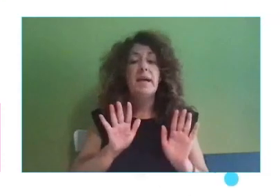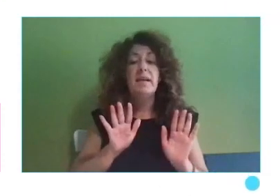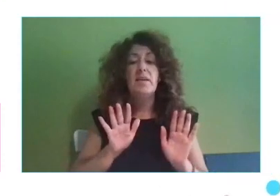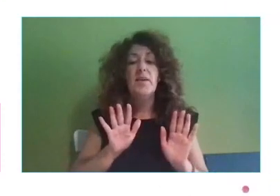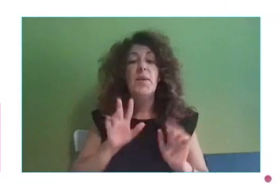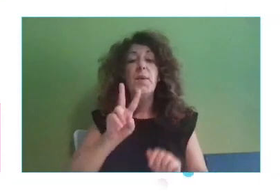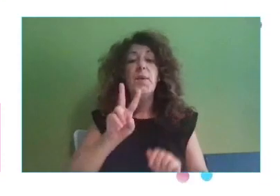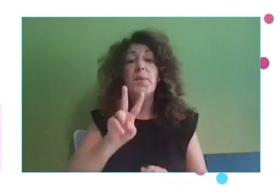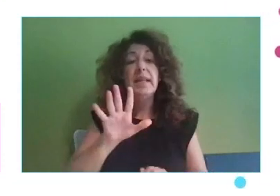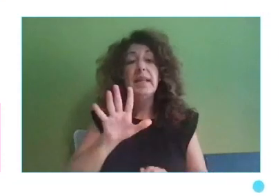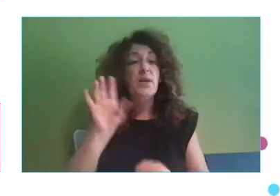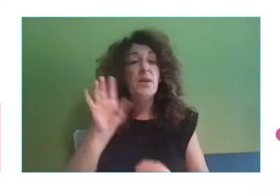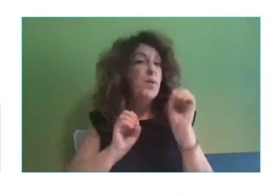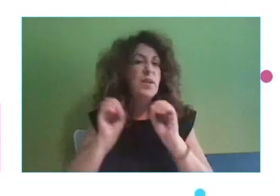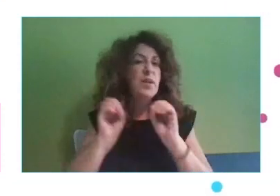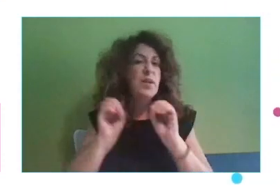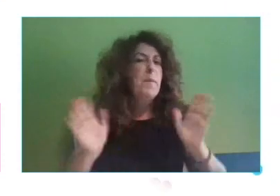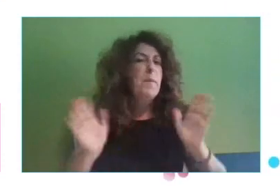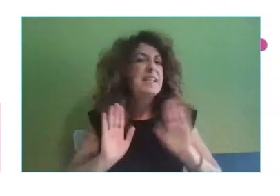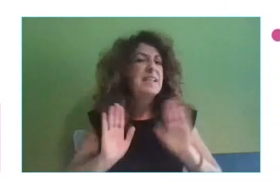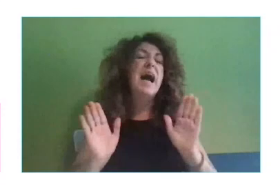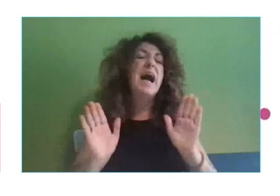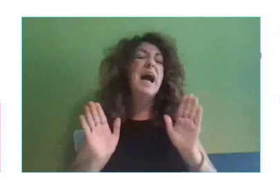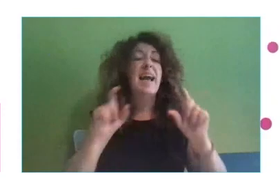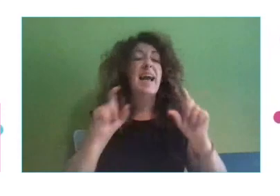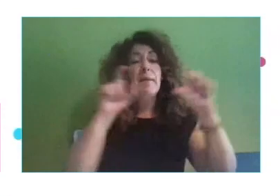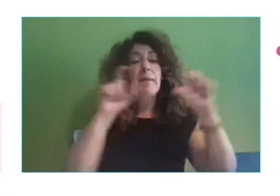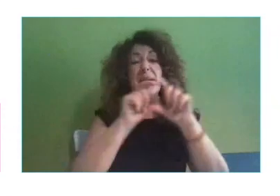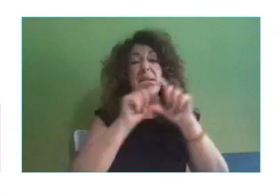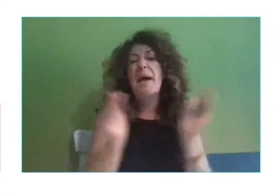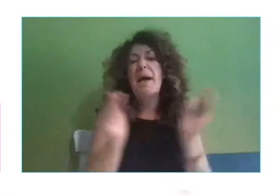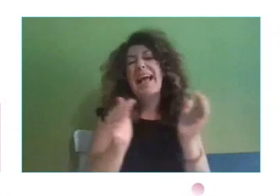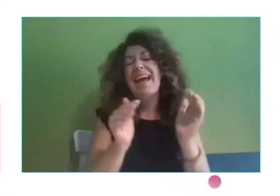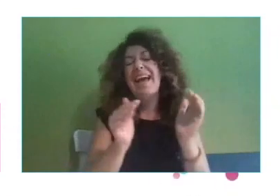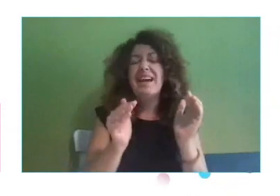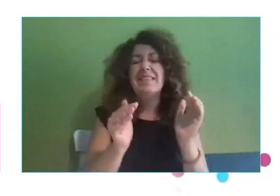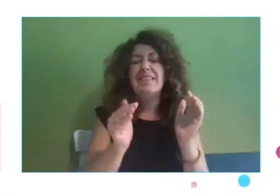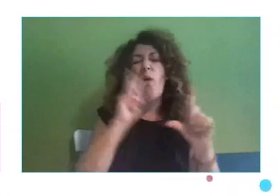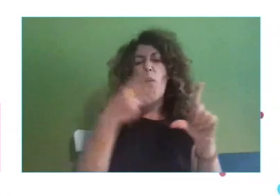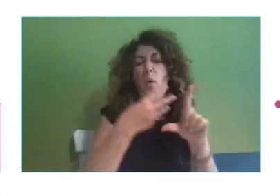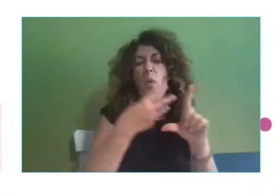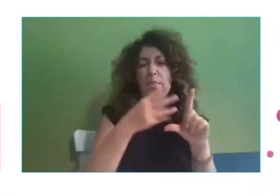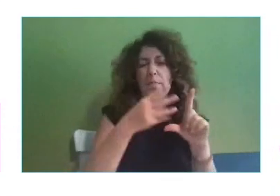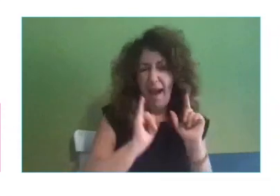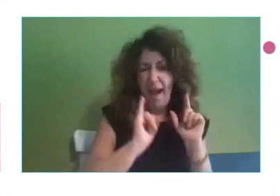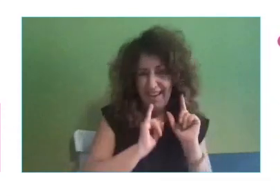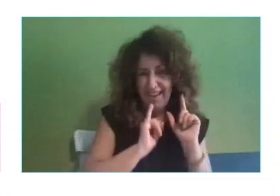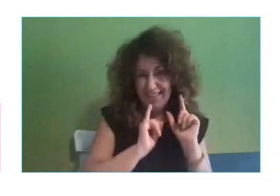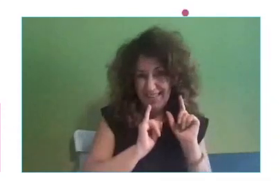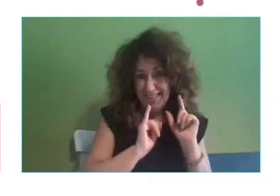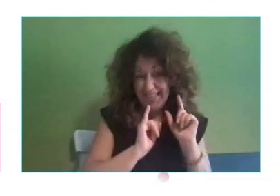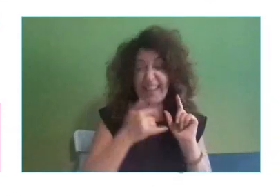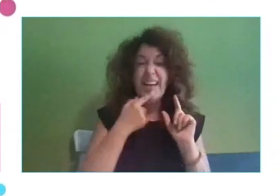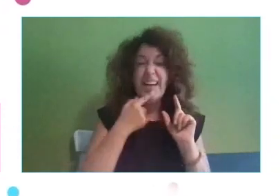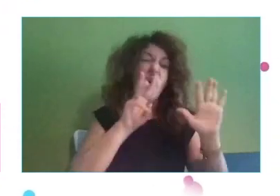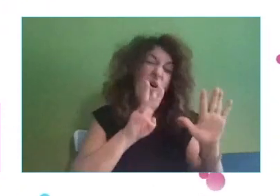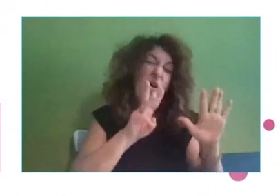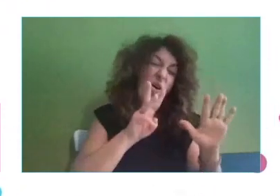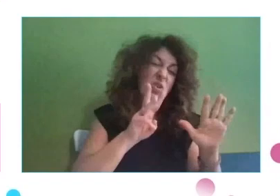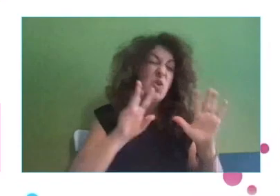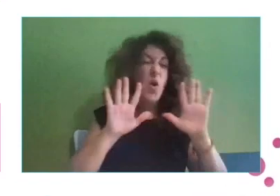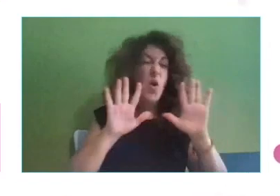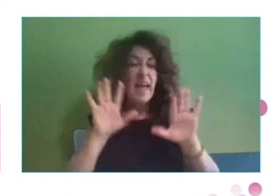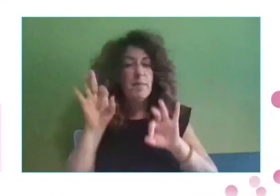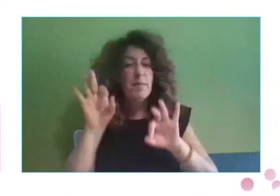PYMES que tengan web, hay un porcentaje muy pequeño, de torno a un 8 o un 10% de PYMES que tienen comercio